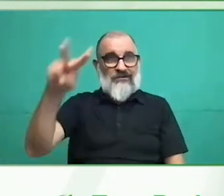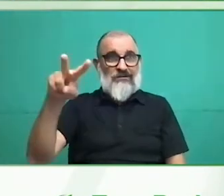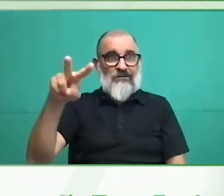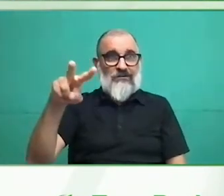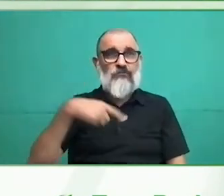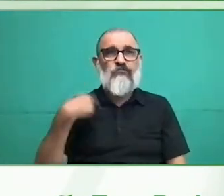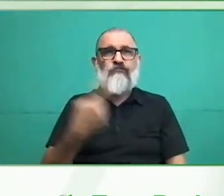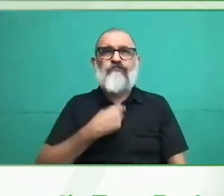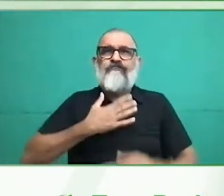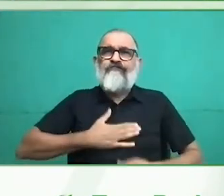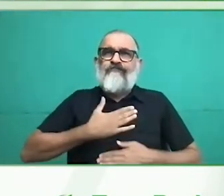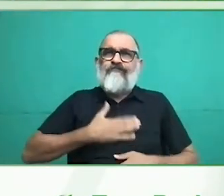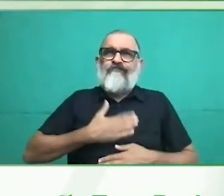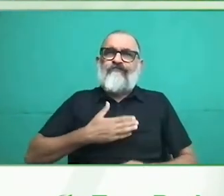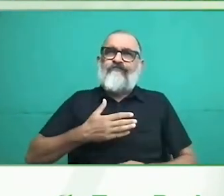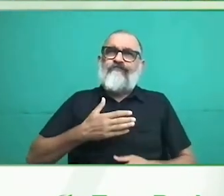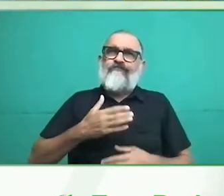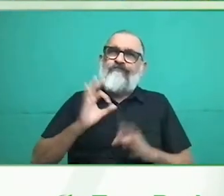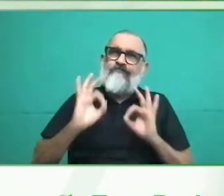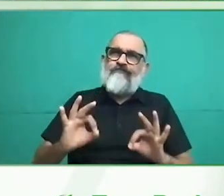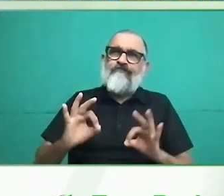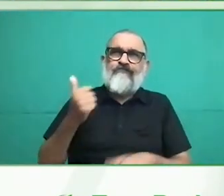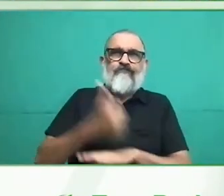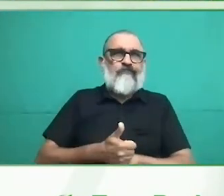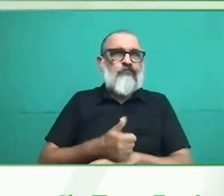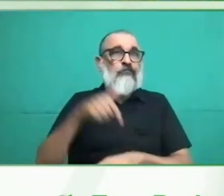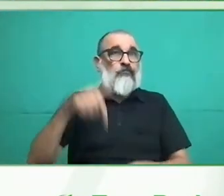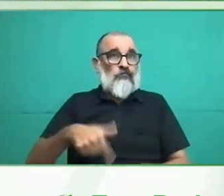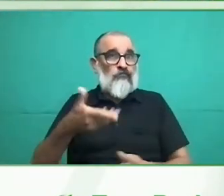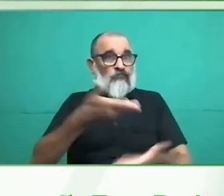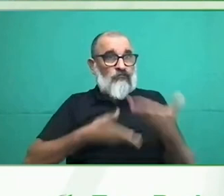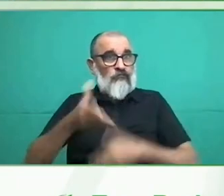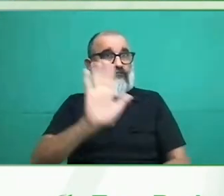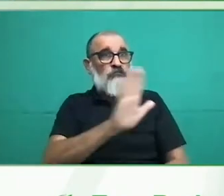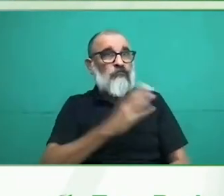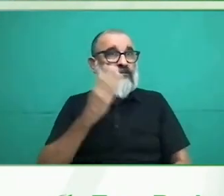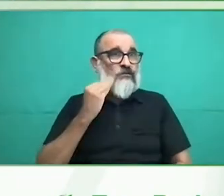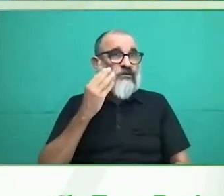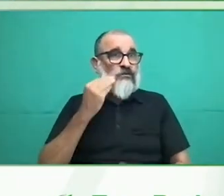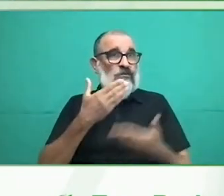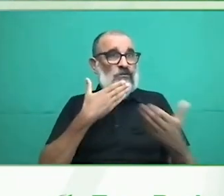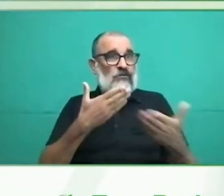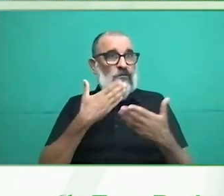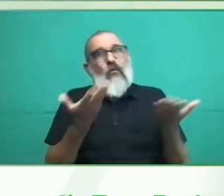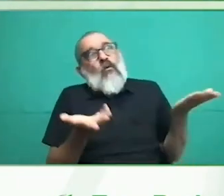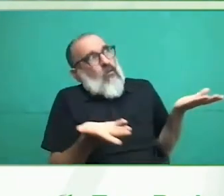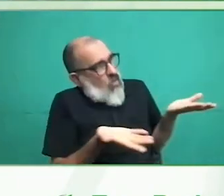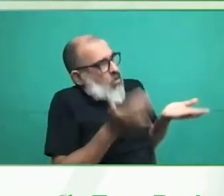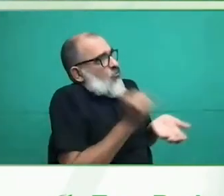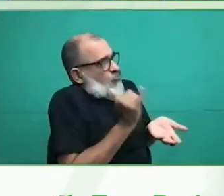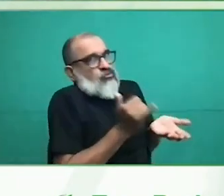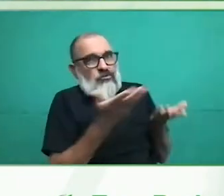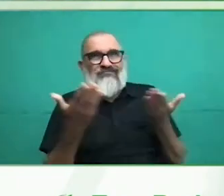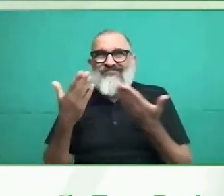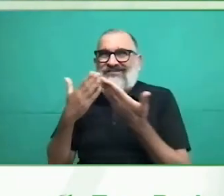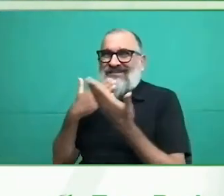Muchas gracias, Rita. Voy a presentar a Blanca y a Marta San, de Fundación Institut Gutmann.